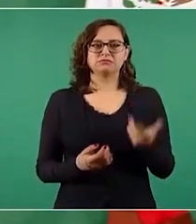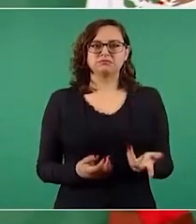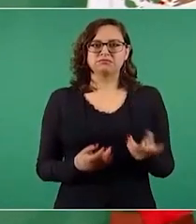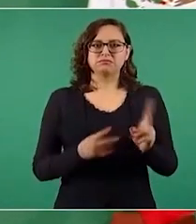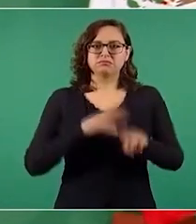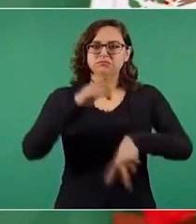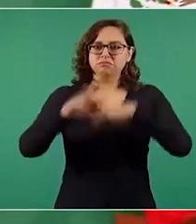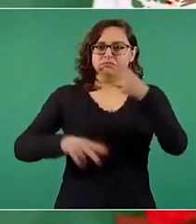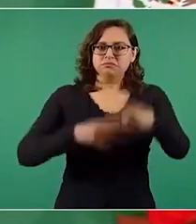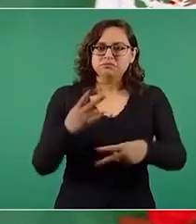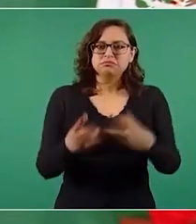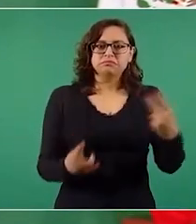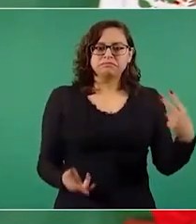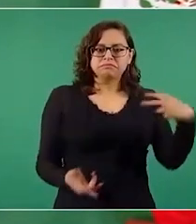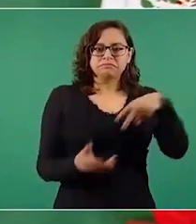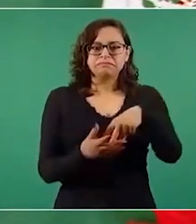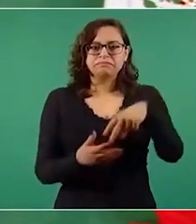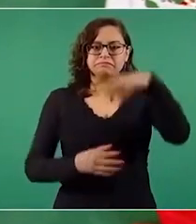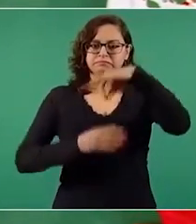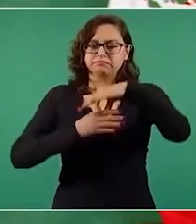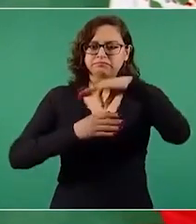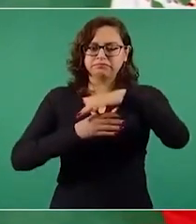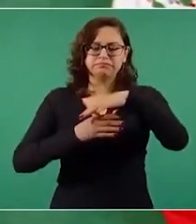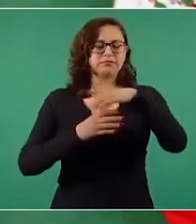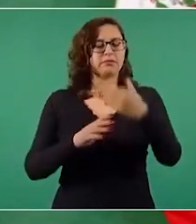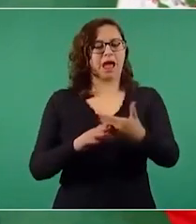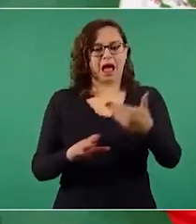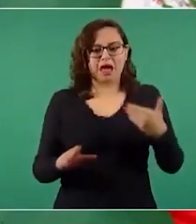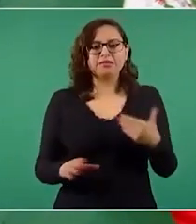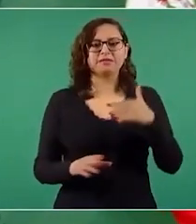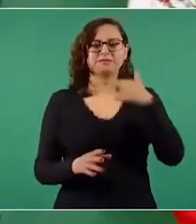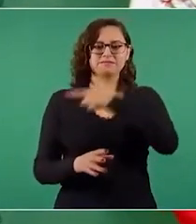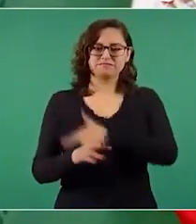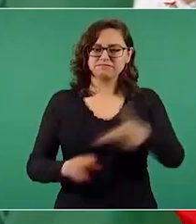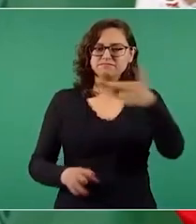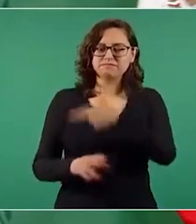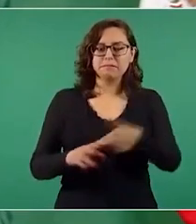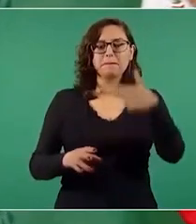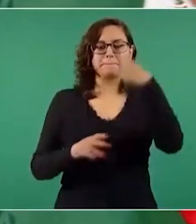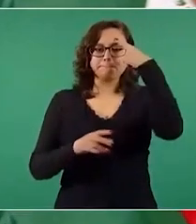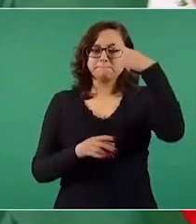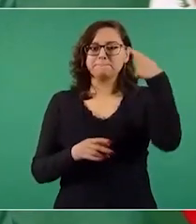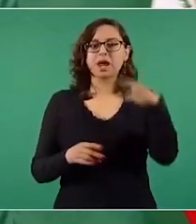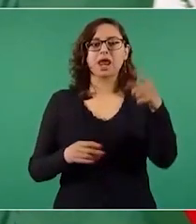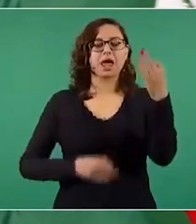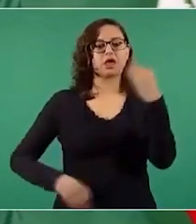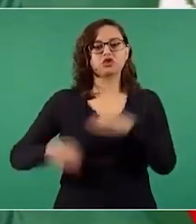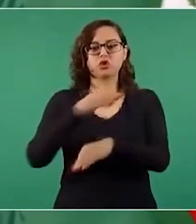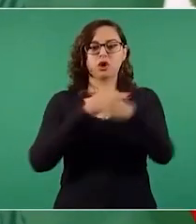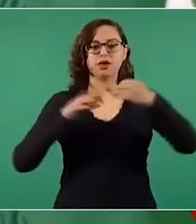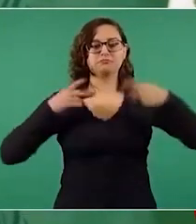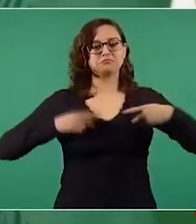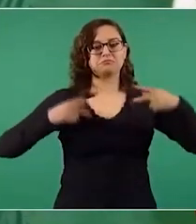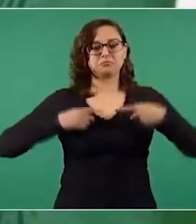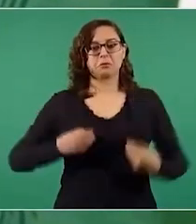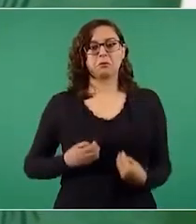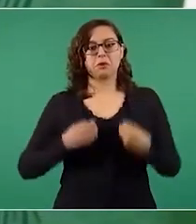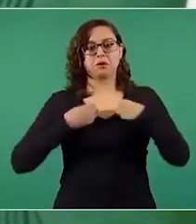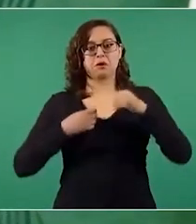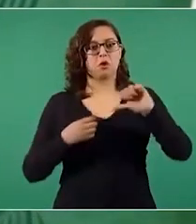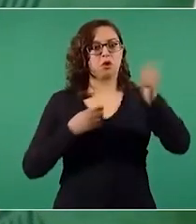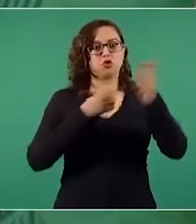presencial. Buscar la forma, pero que voten todos los paisanos, que son